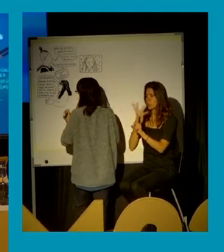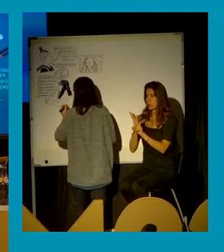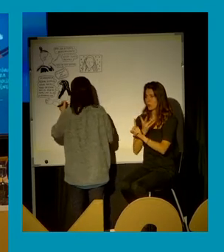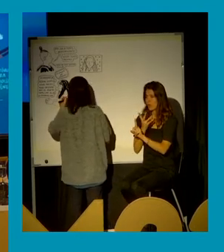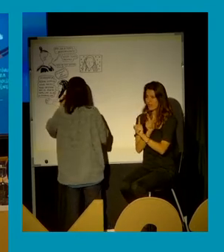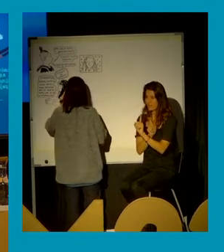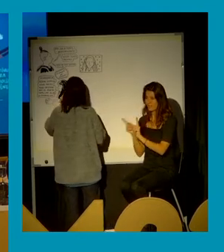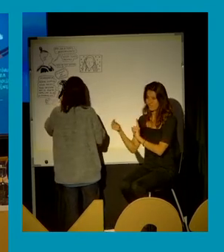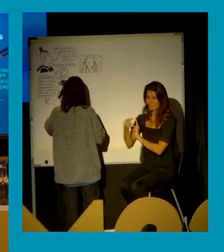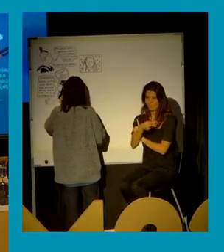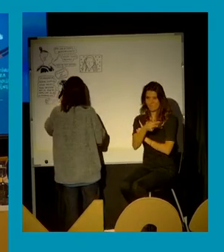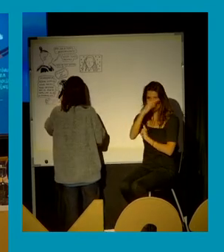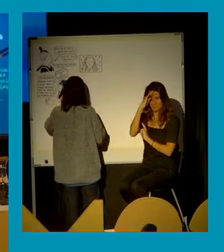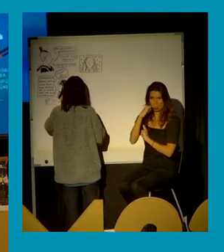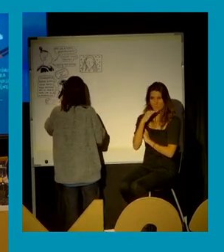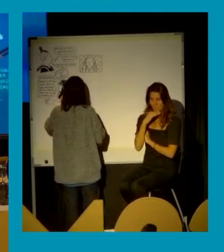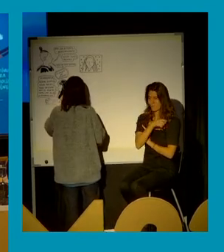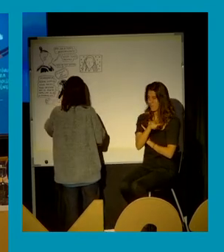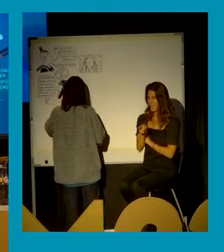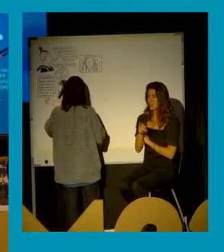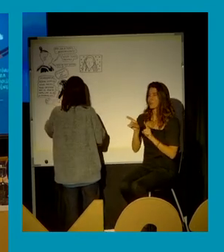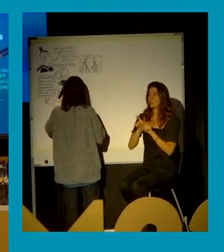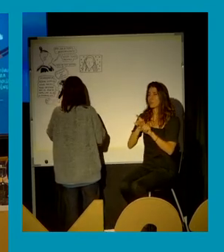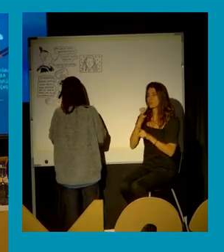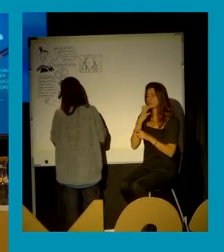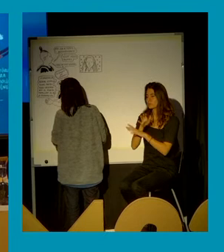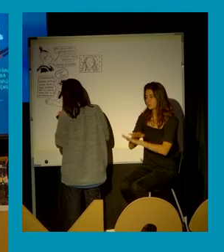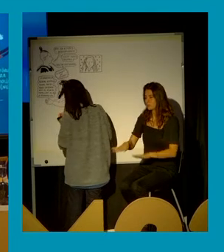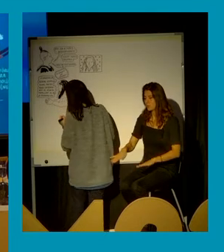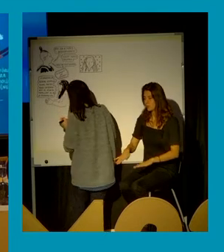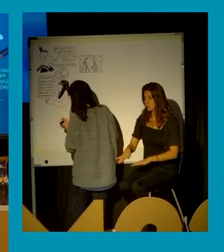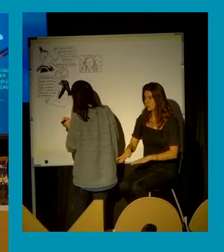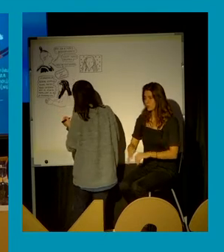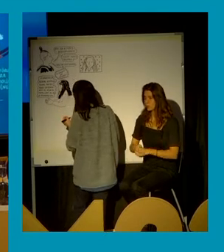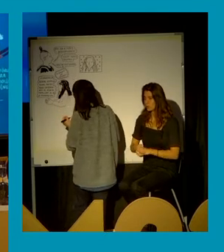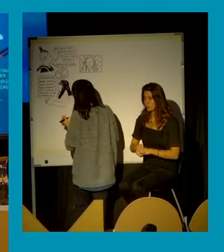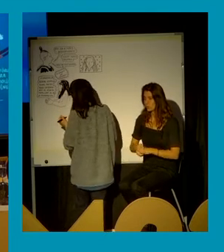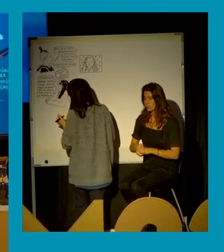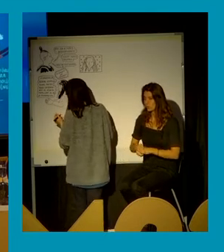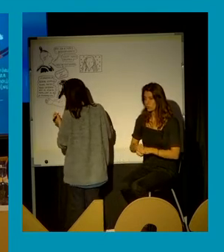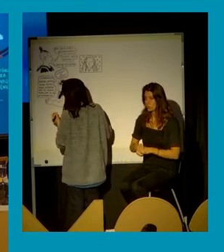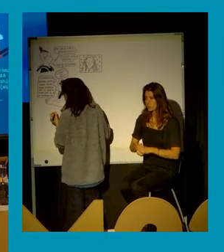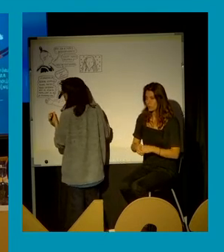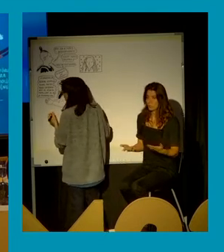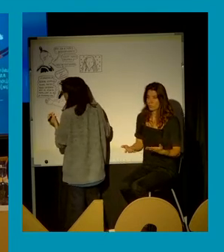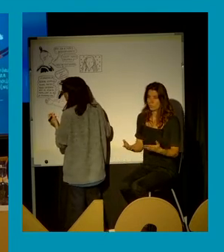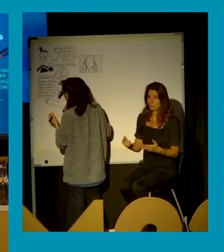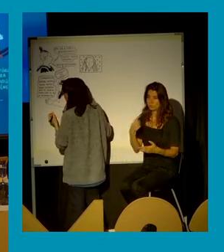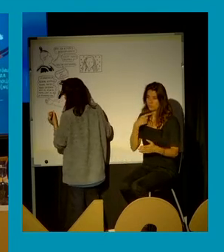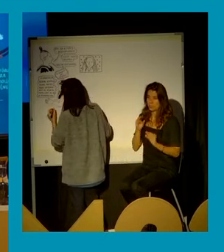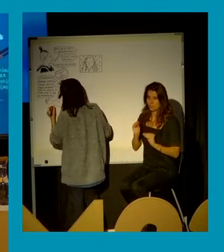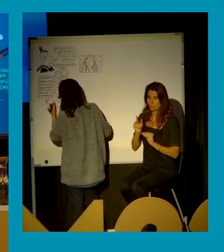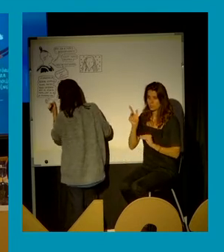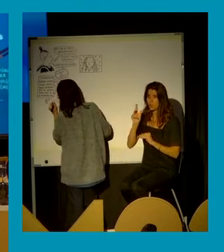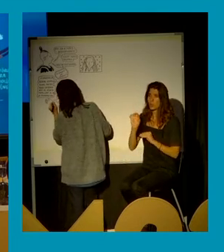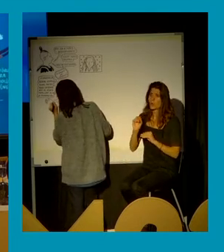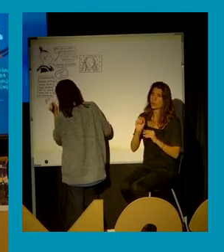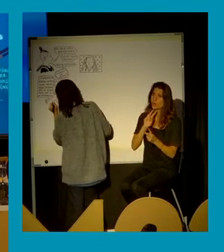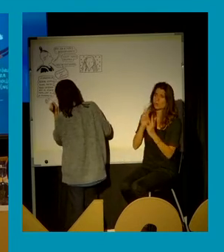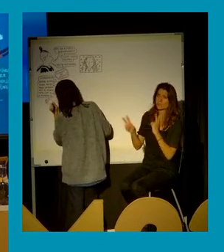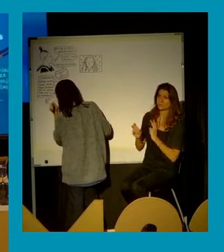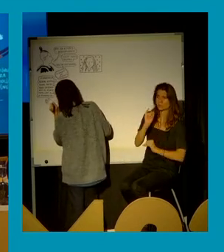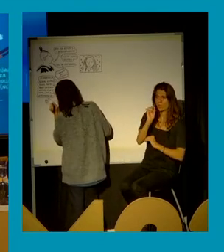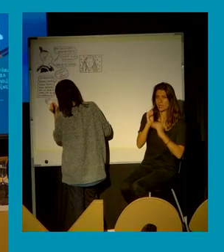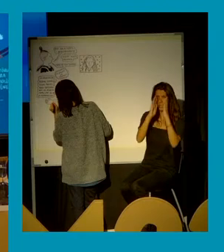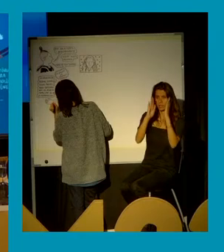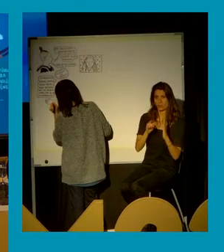y se transforman en objetos para causar daño a través de la violencia. Y por otro lado, la respuesta institucional, que en vez de proteger a